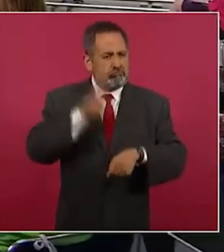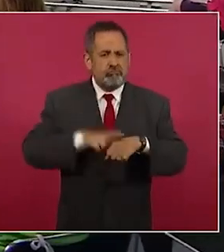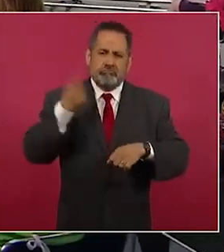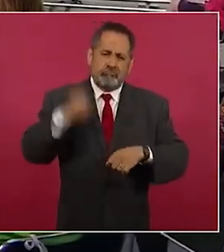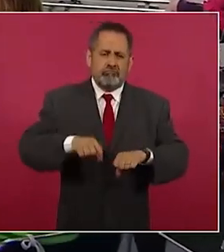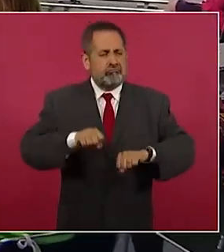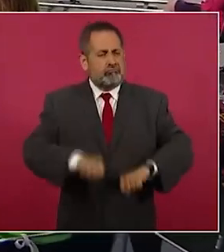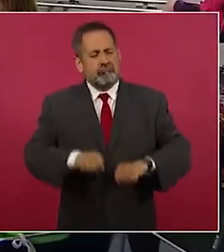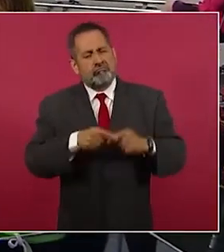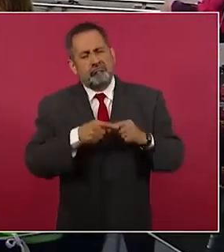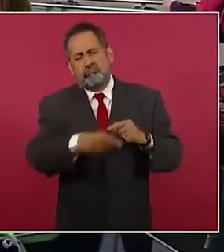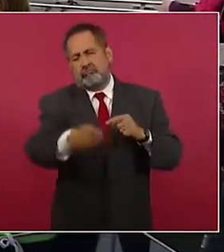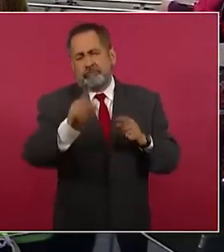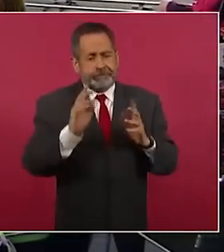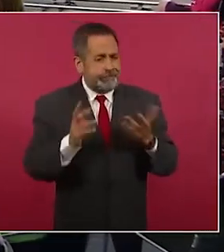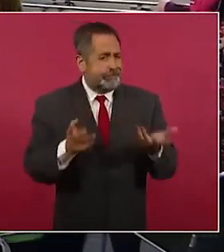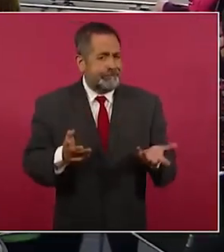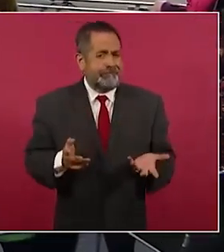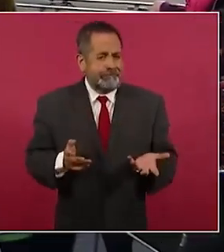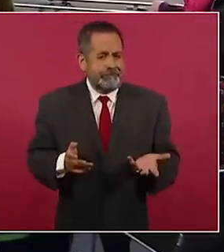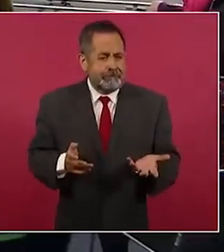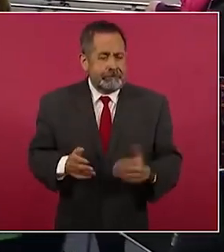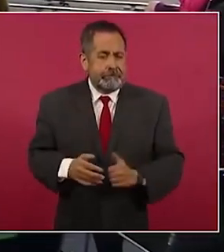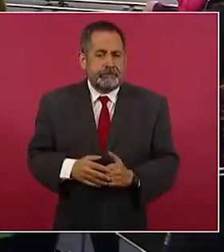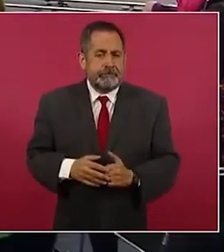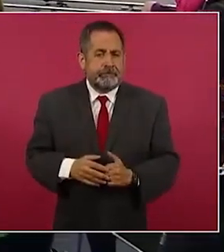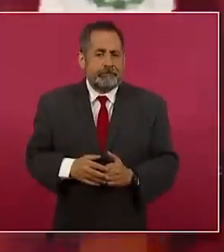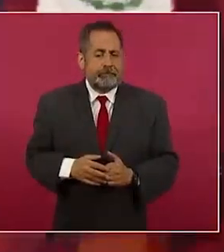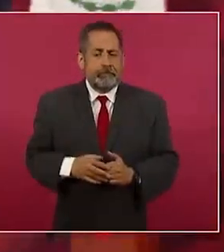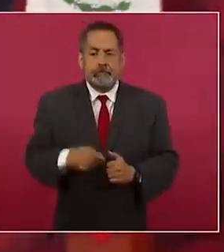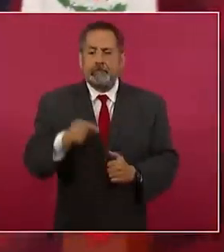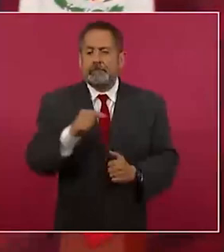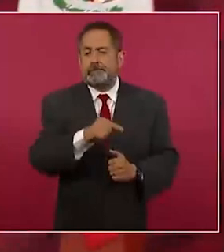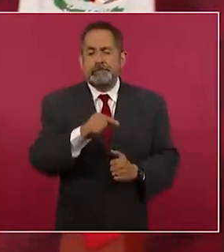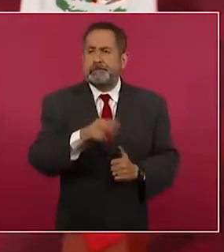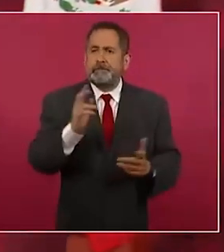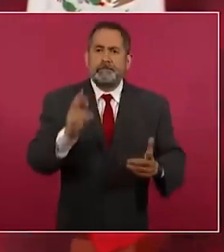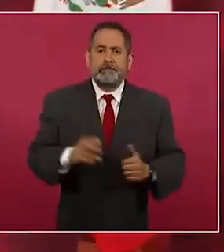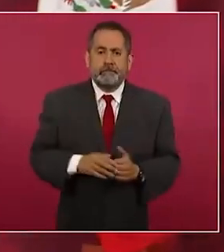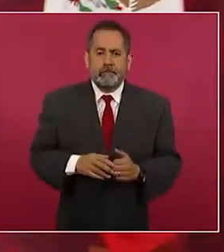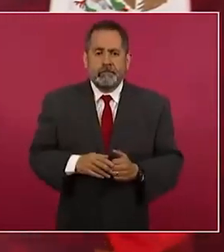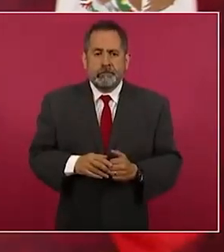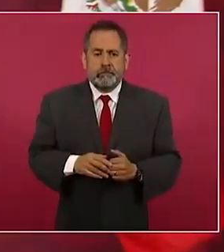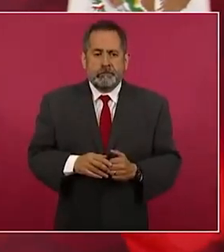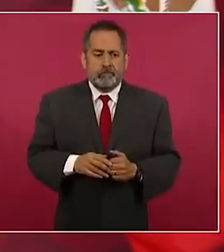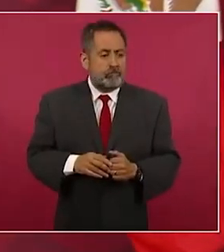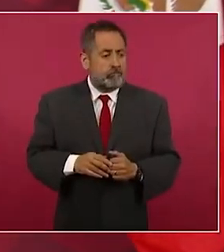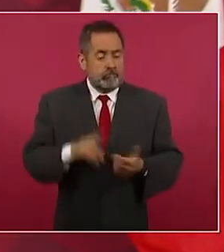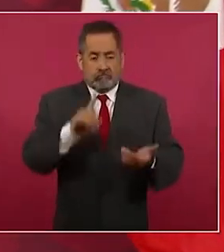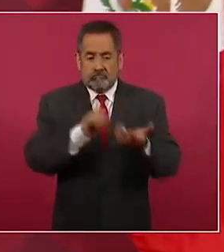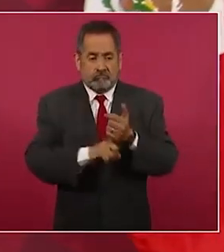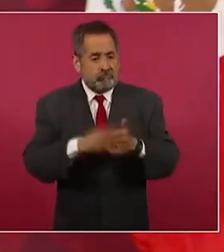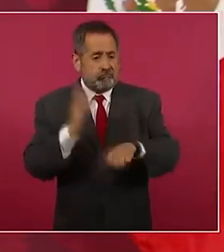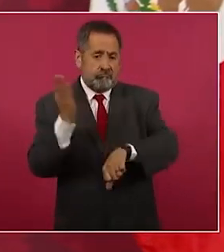en donde era pan o palo,